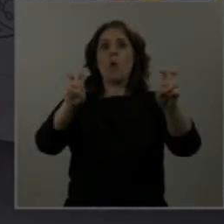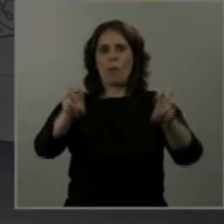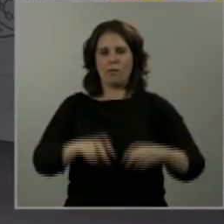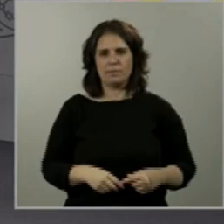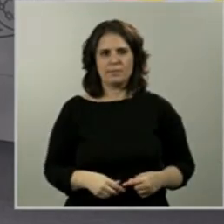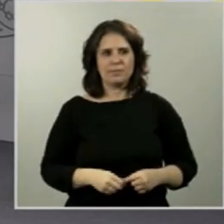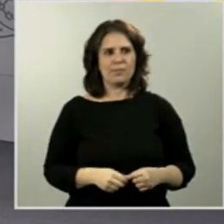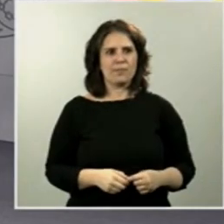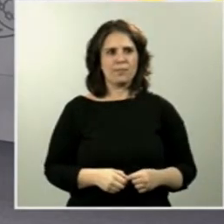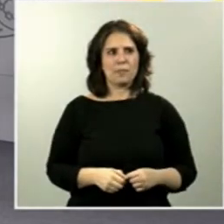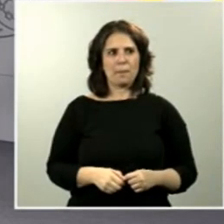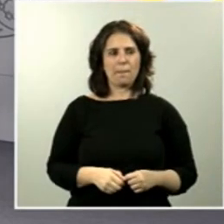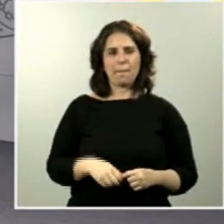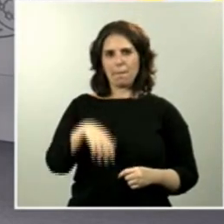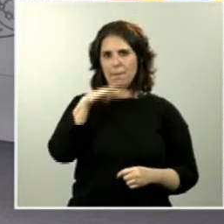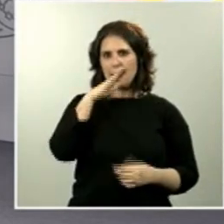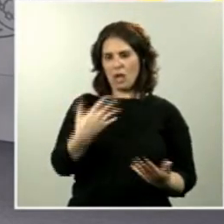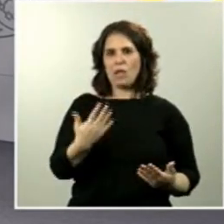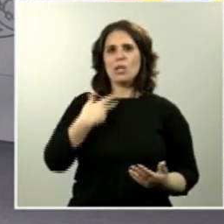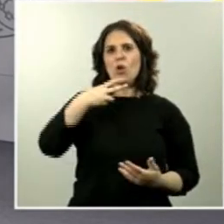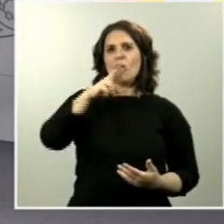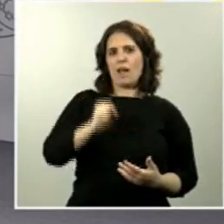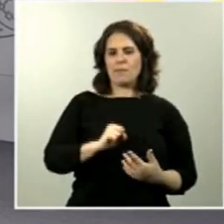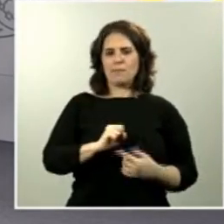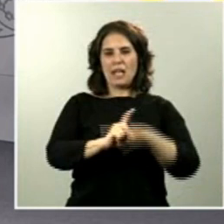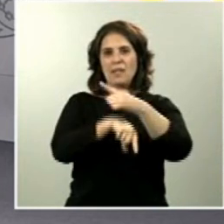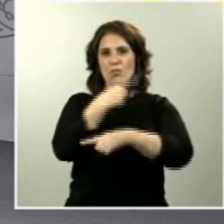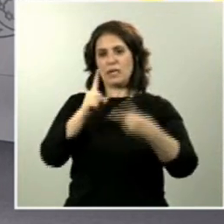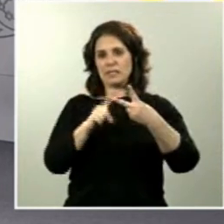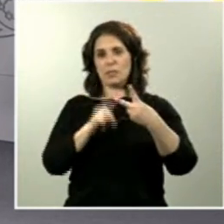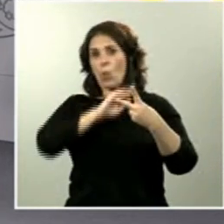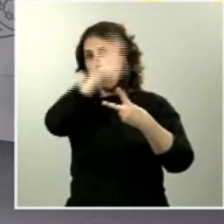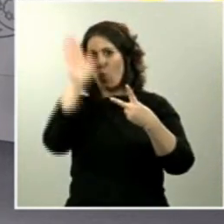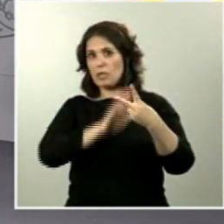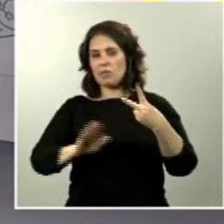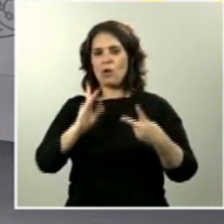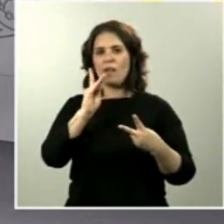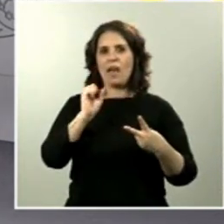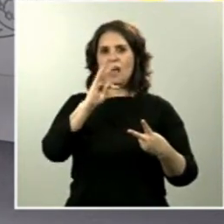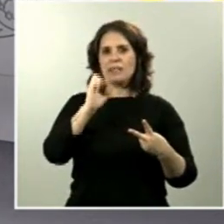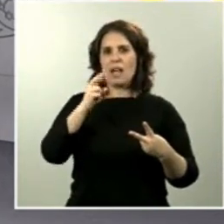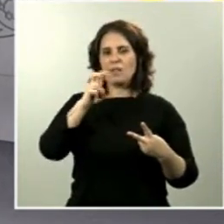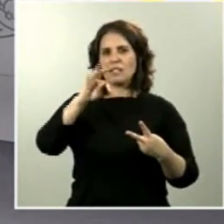Lamar de ONUBA interviene ahora y finalizará este turno de preguntas con Datadista. Lamar de ONUBA, adelante.